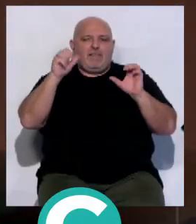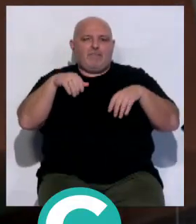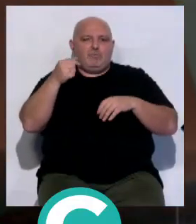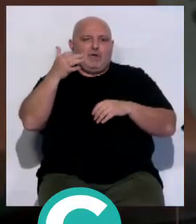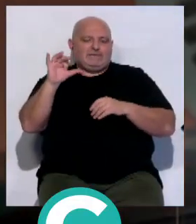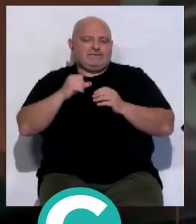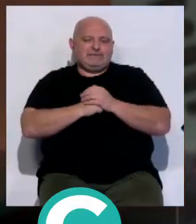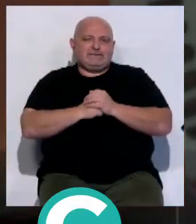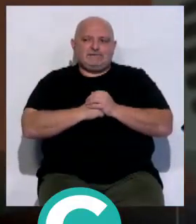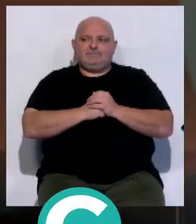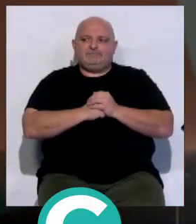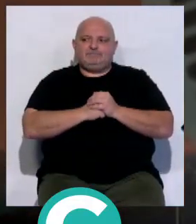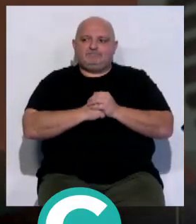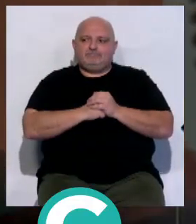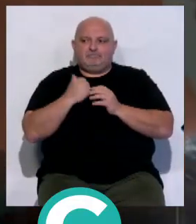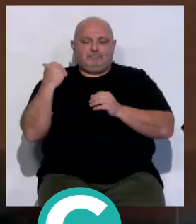es.